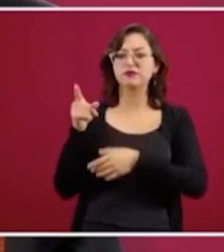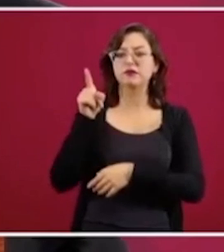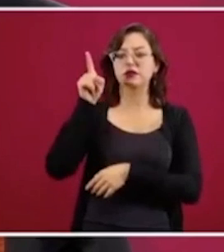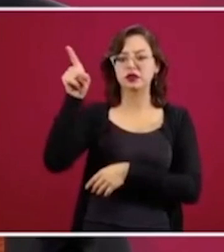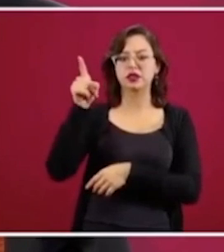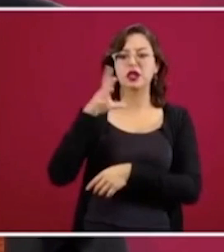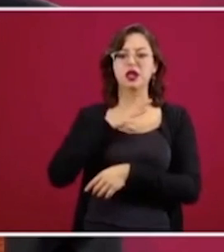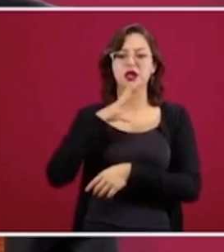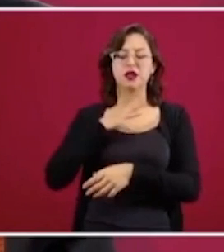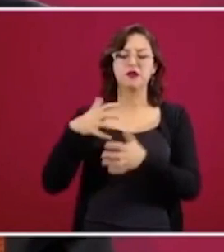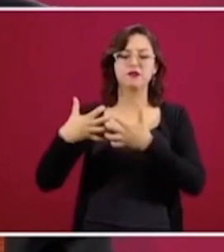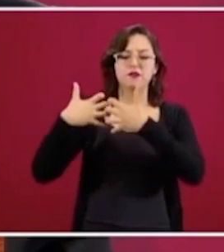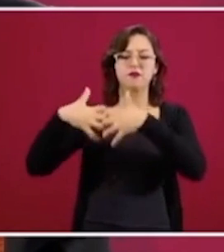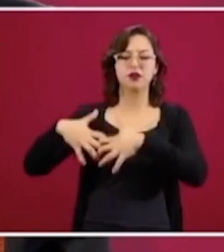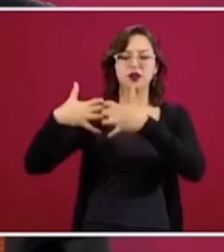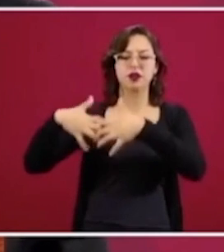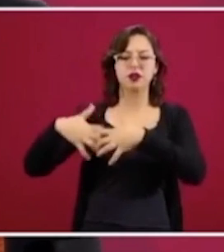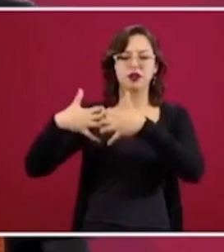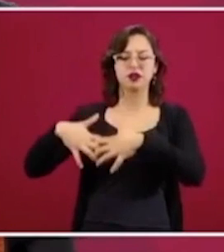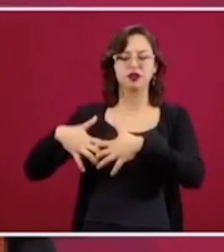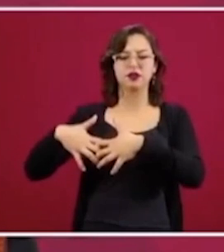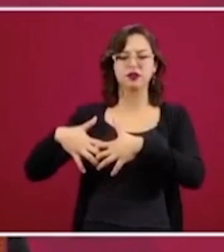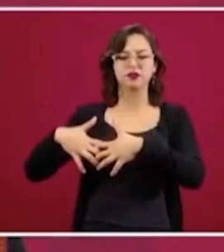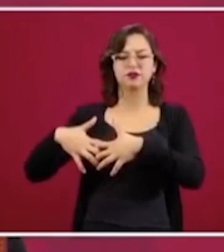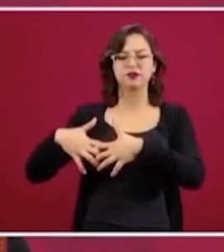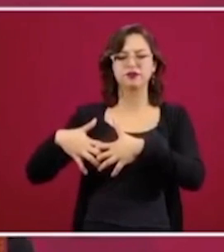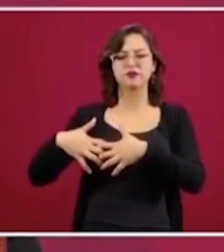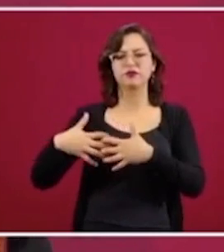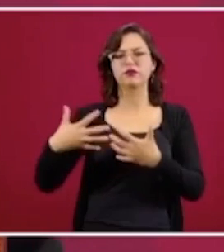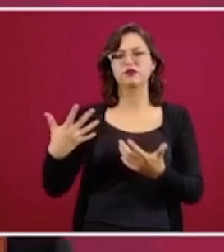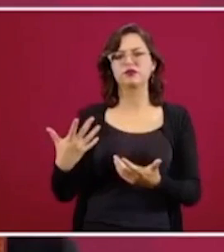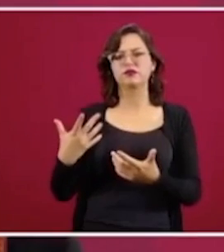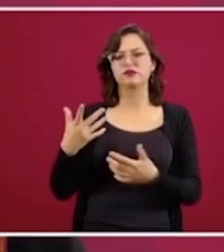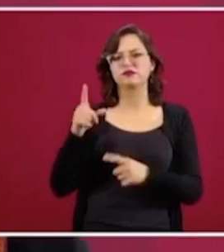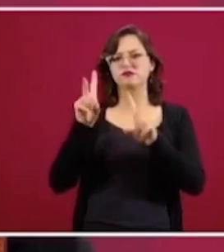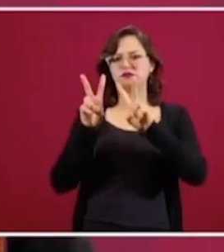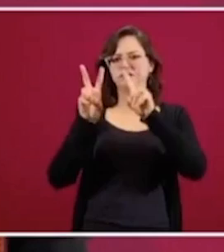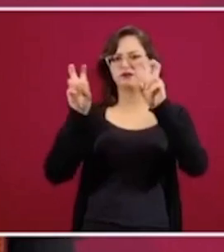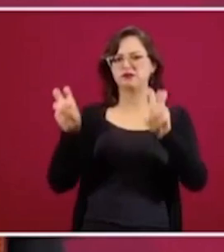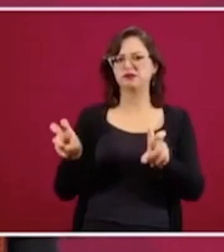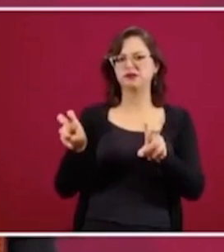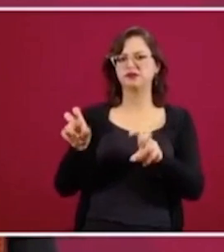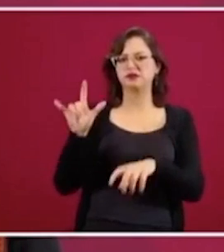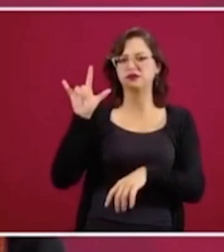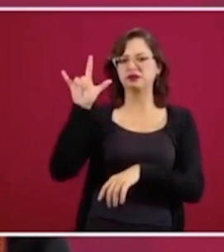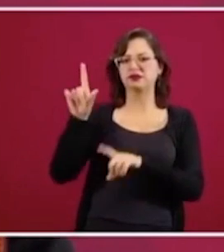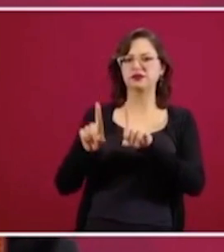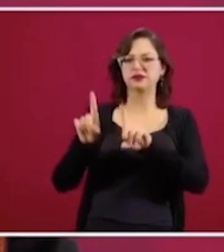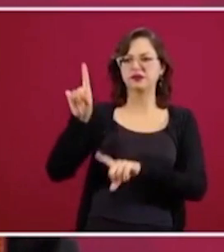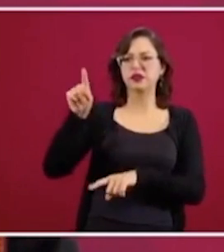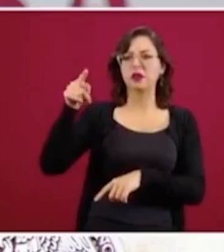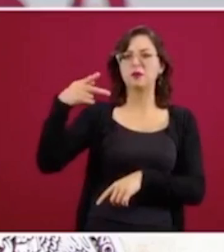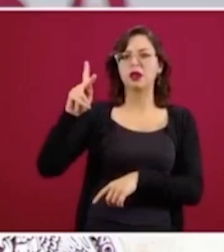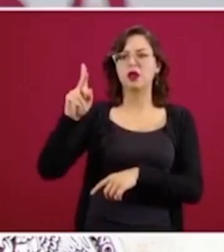fábrica creo que aeroespacial en Querétaro